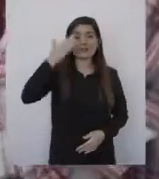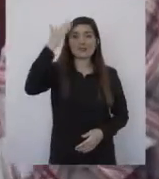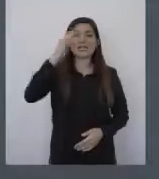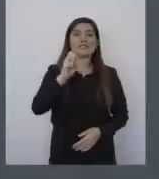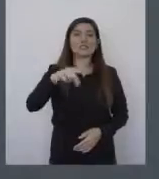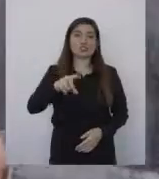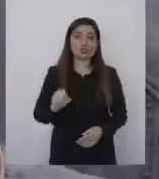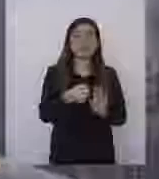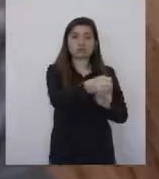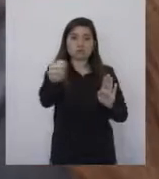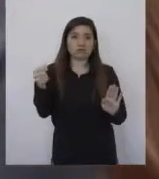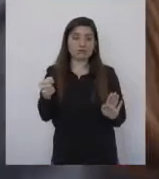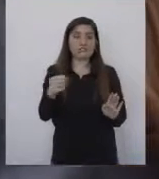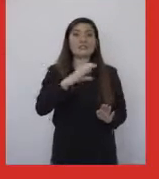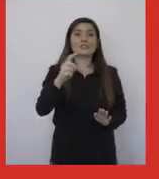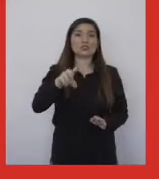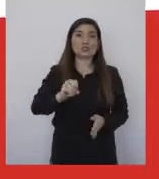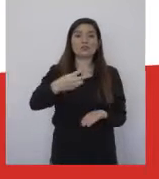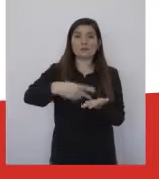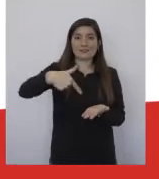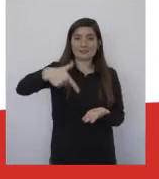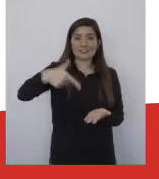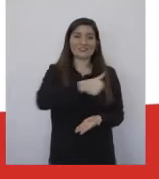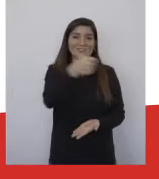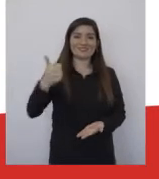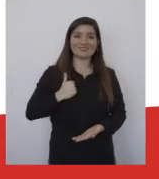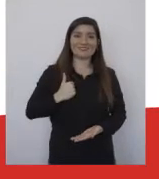Día del Censo, abre tu puerta. Censo 2017. Todos contamos. ¡Gracias!